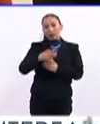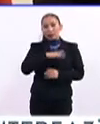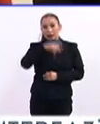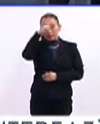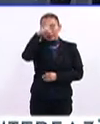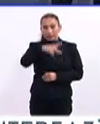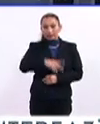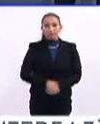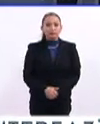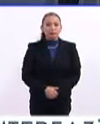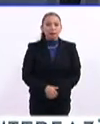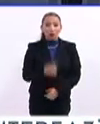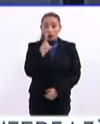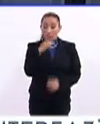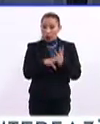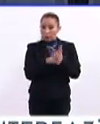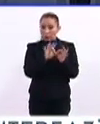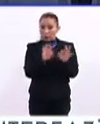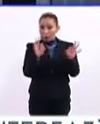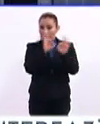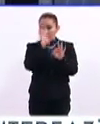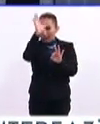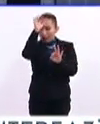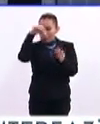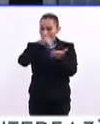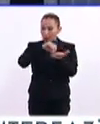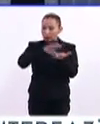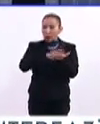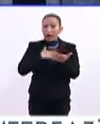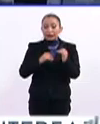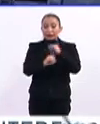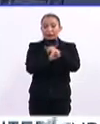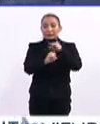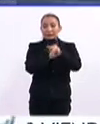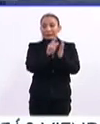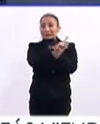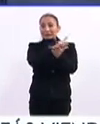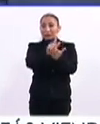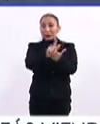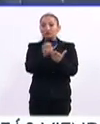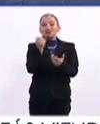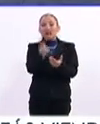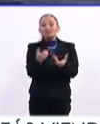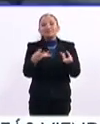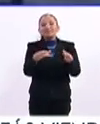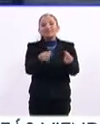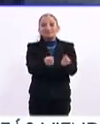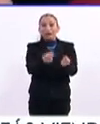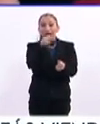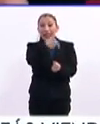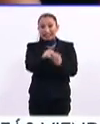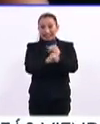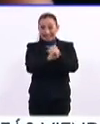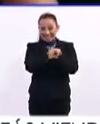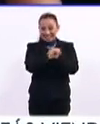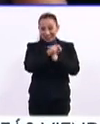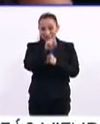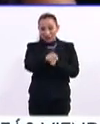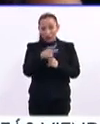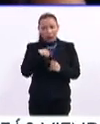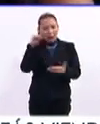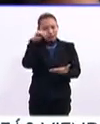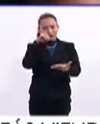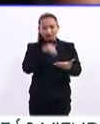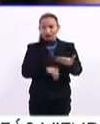mexicanos. Una parte importante de este convenio es la plataforma en transparencia rendición de cuentas, un portal web en el que están